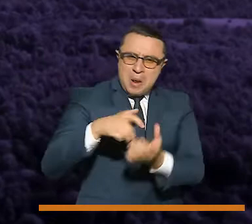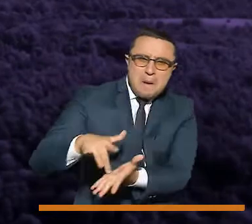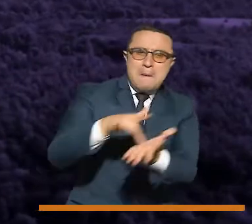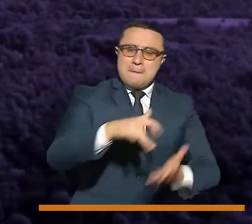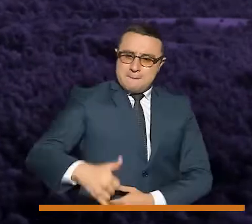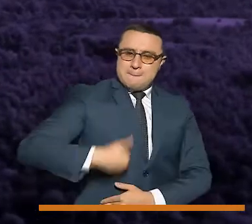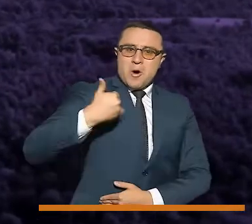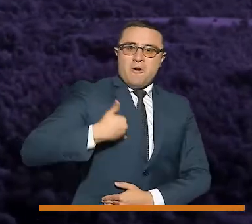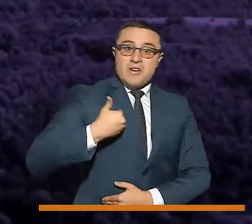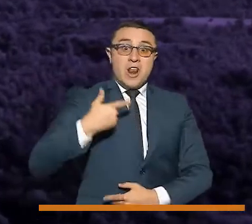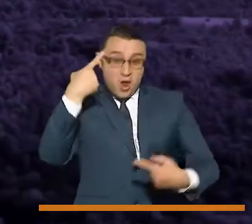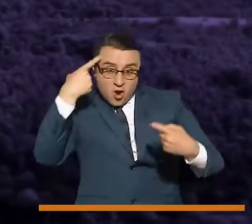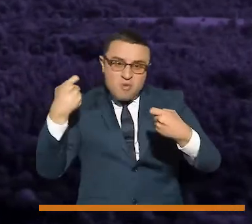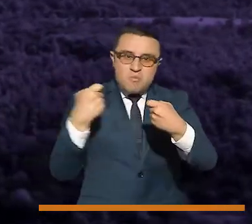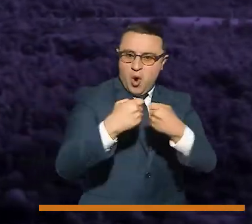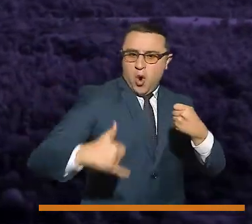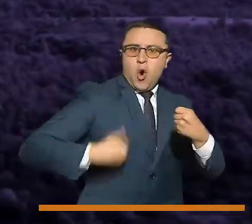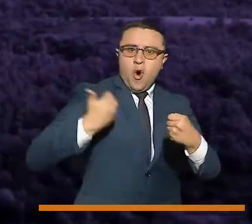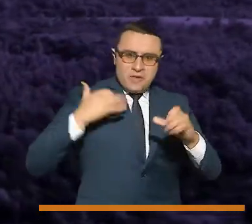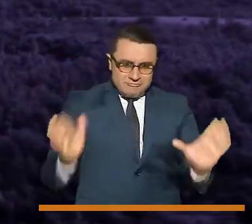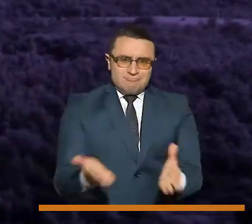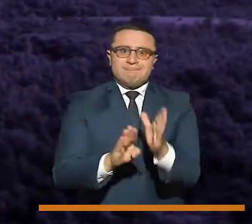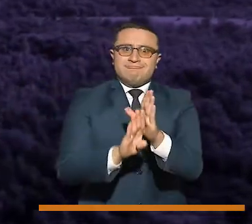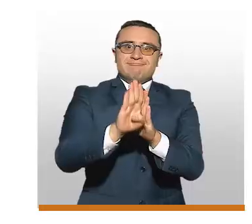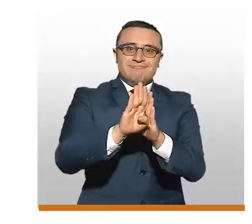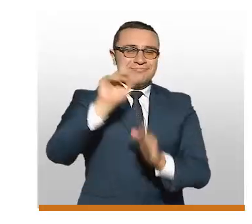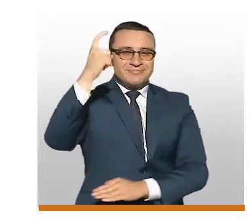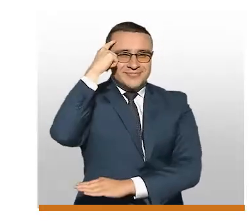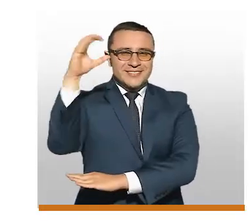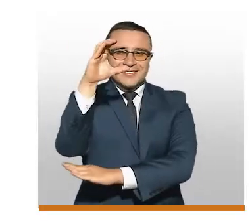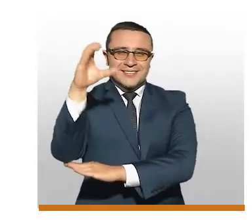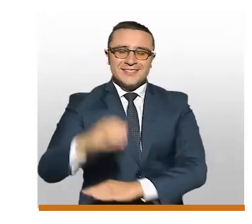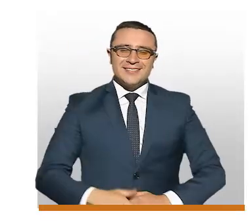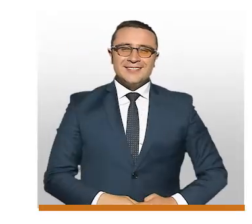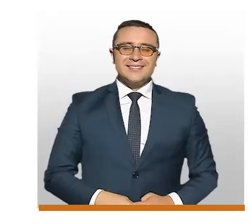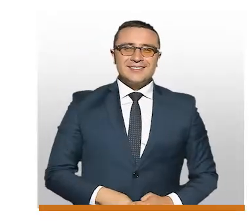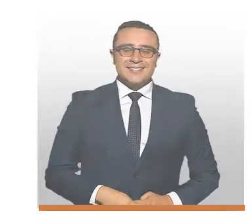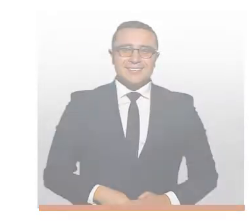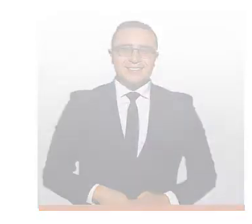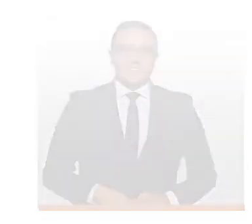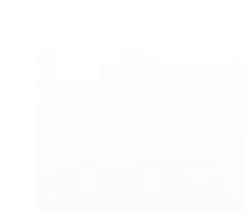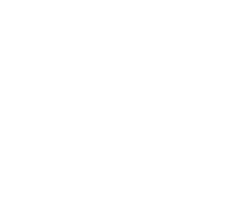Colombia con las Juventudes. El Pacto Joven Avanza. Gobierno de Colombia.